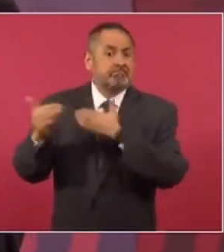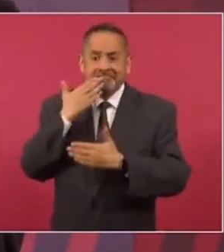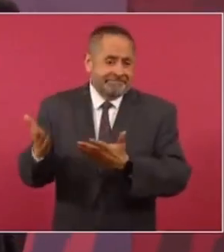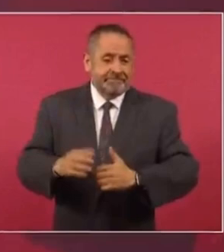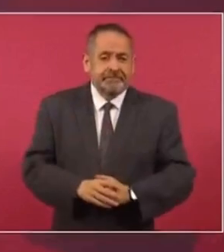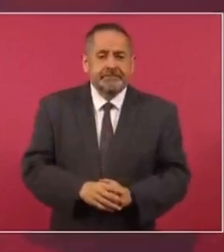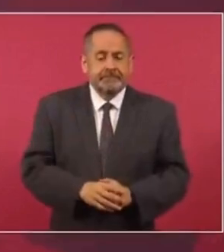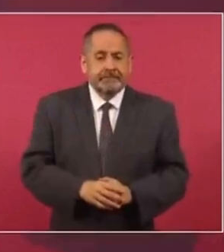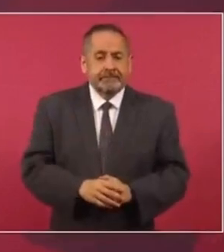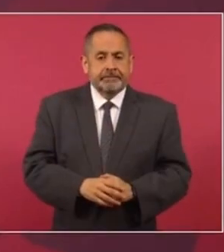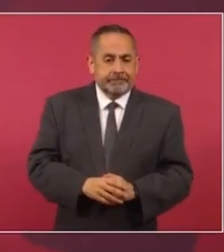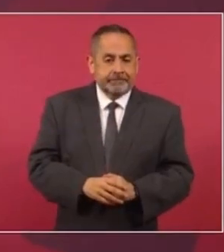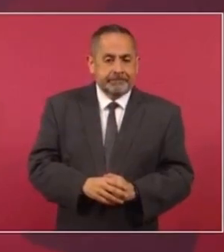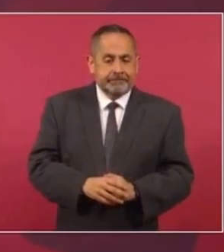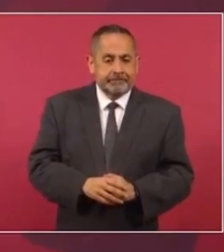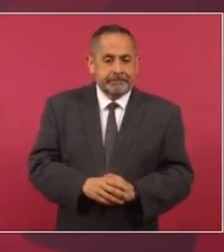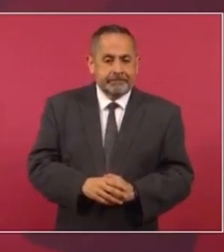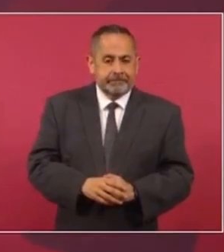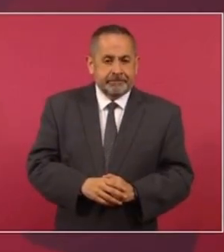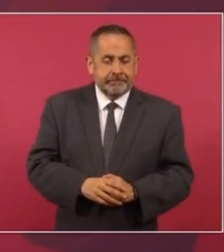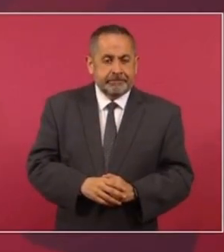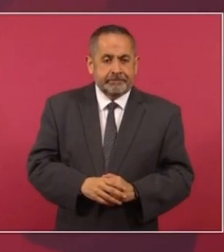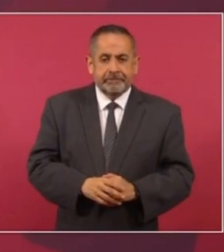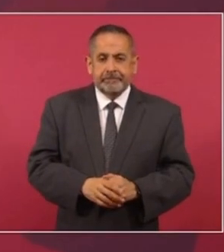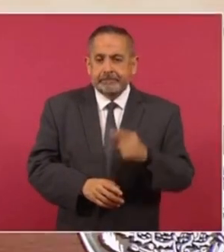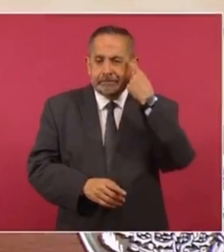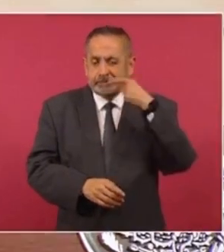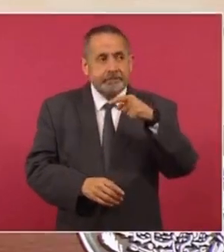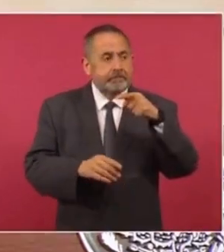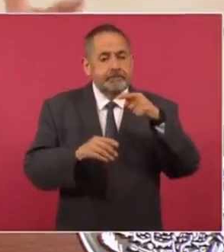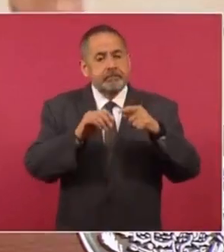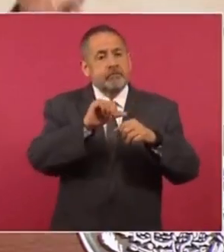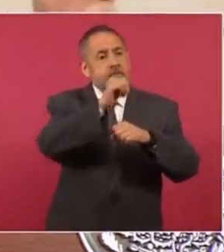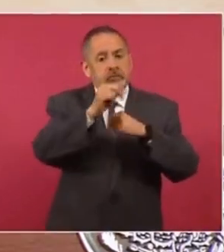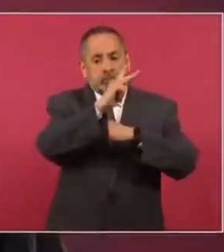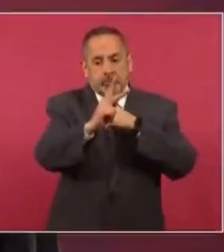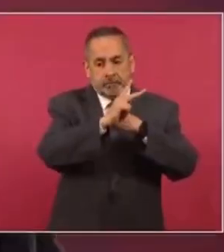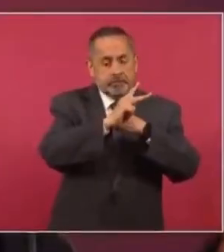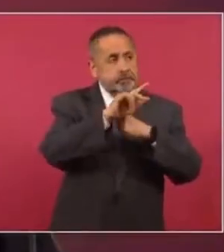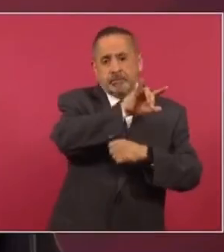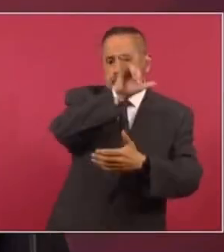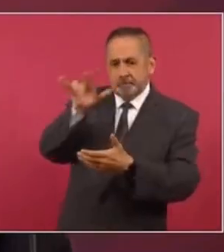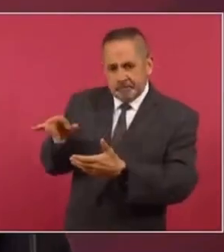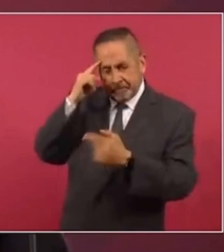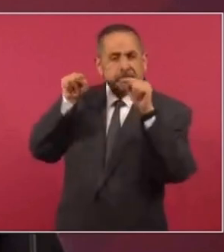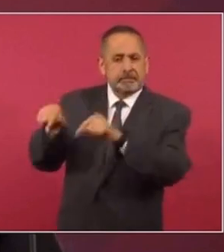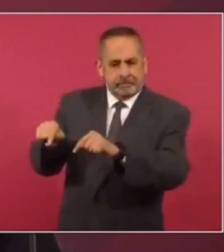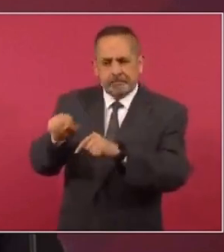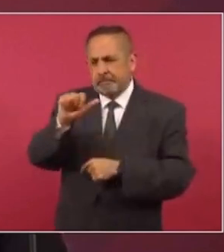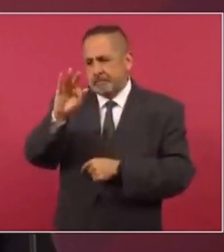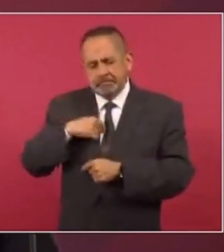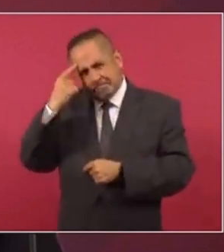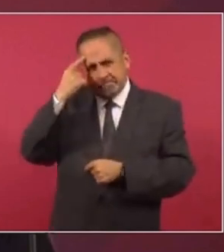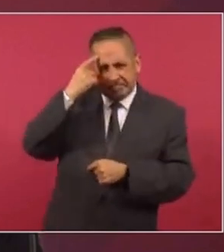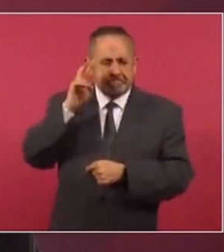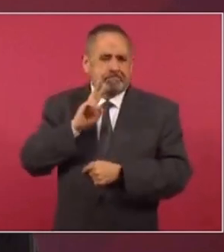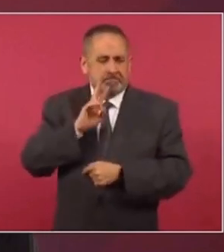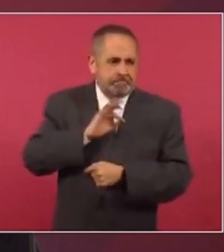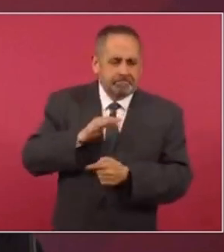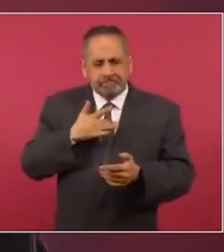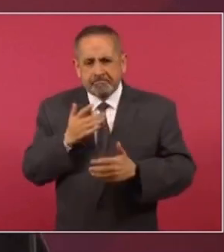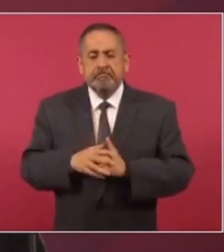de liberar la llegada de vuelos extranjeros para que haya más competencia, lo estamos analizando. Antes de eso